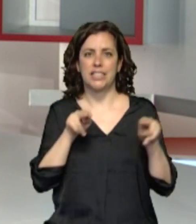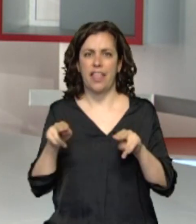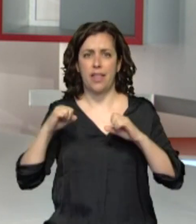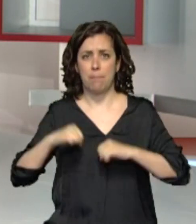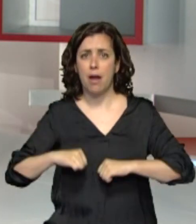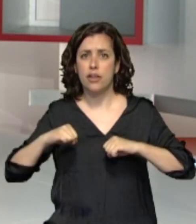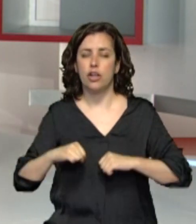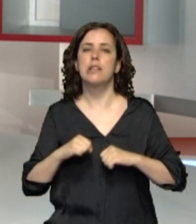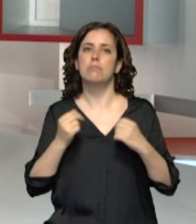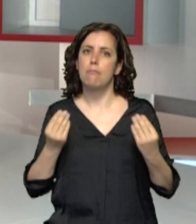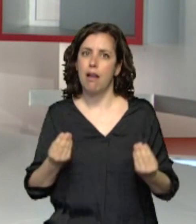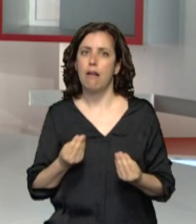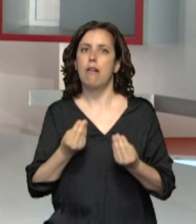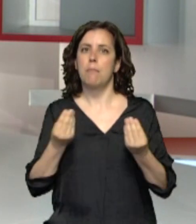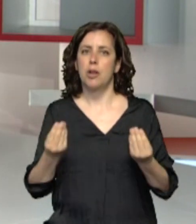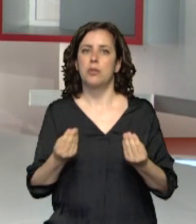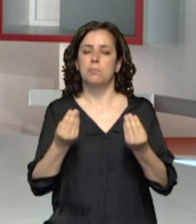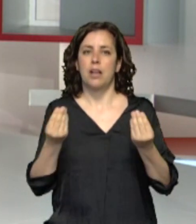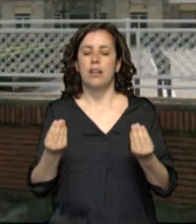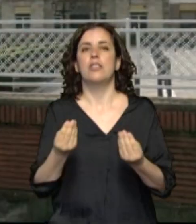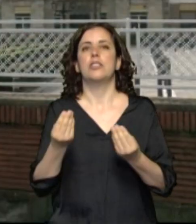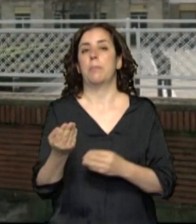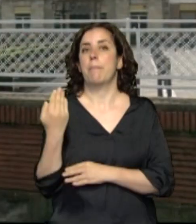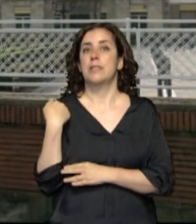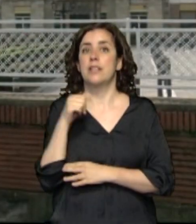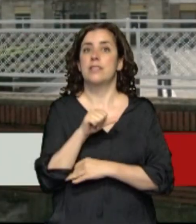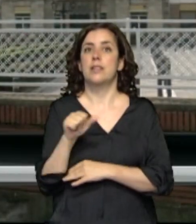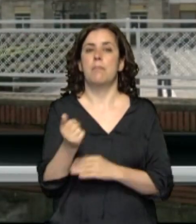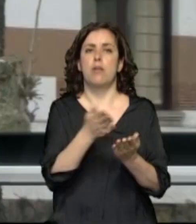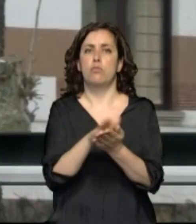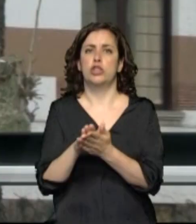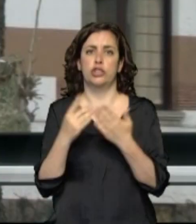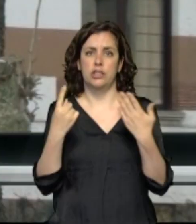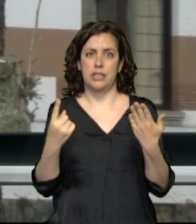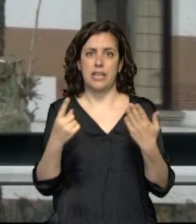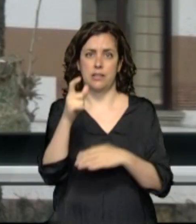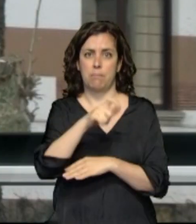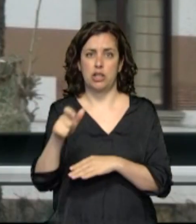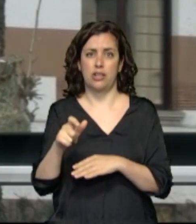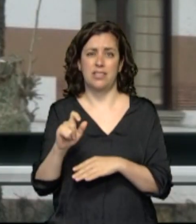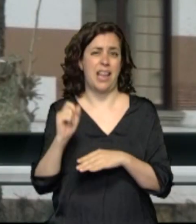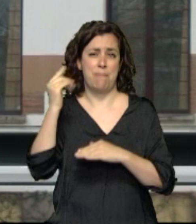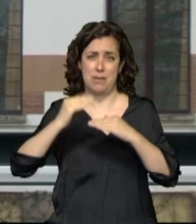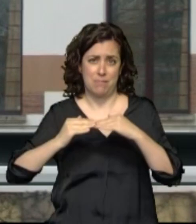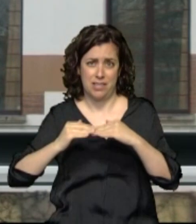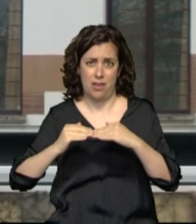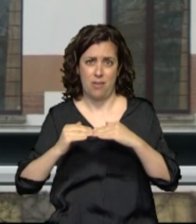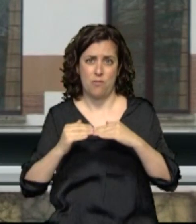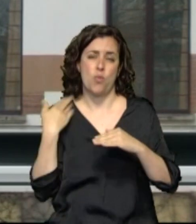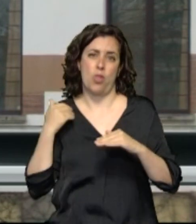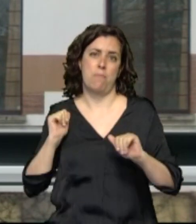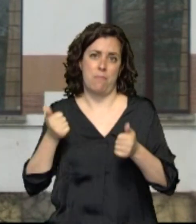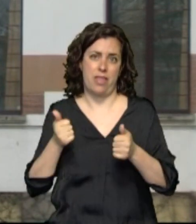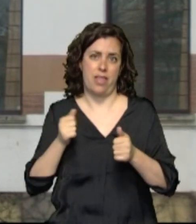sigue mejorando. El número de fallecimientos la semana pasada ha sido de seis personas, el más bajo desde que comenzó la pandemia. Pero el